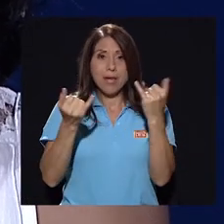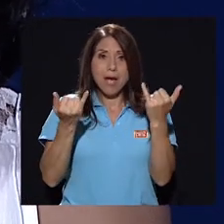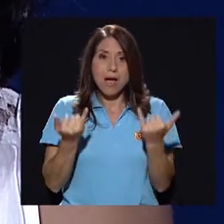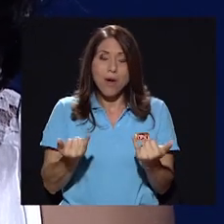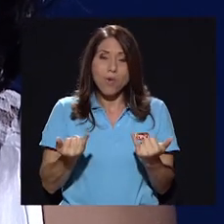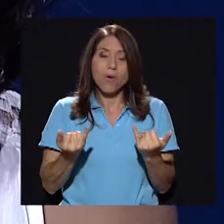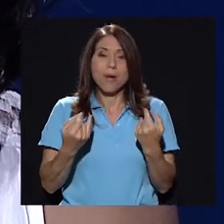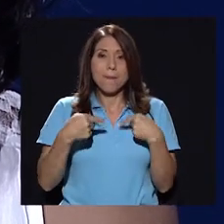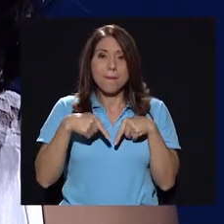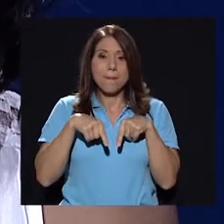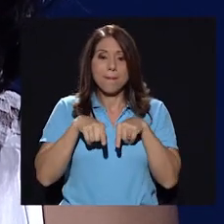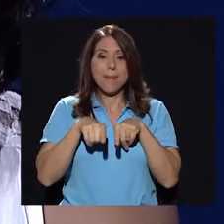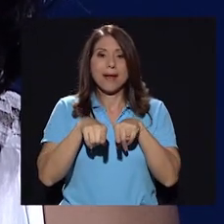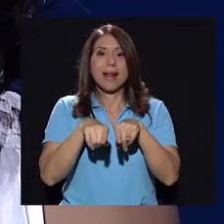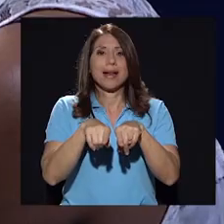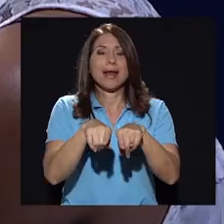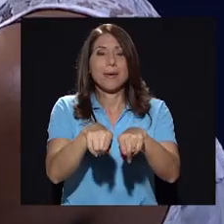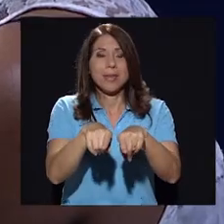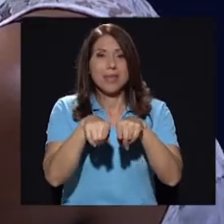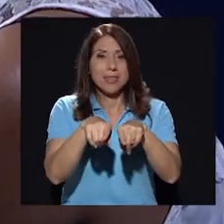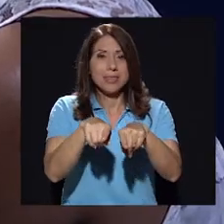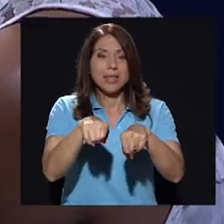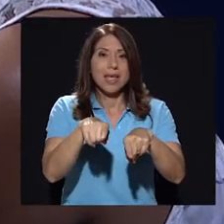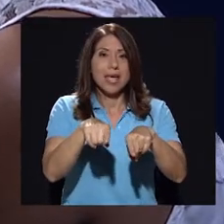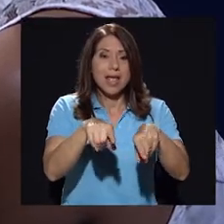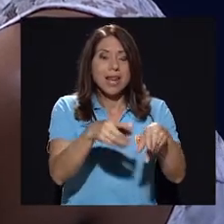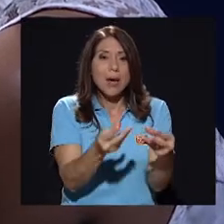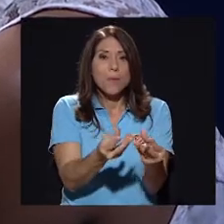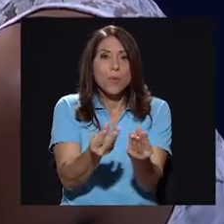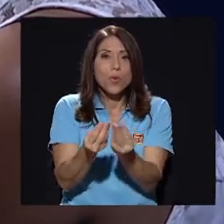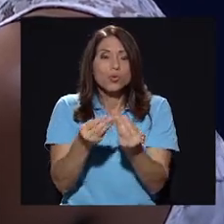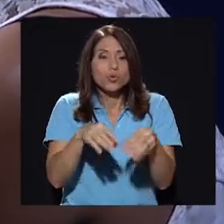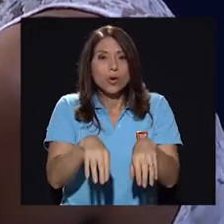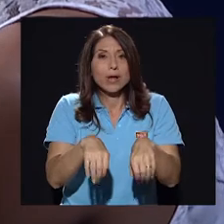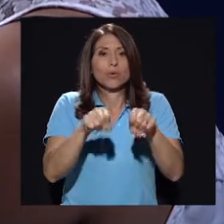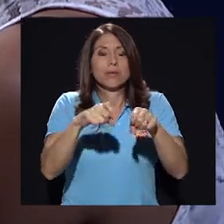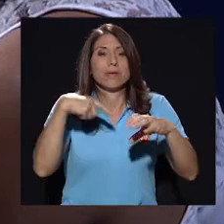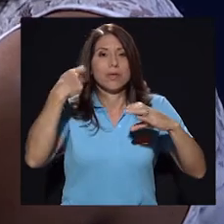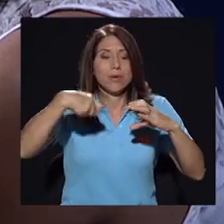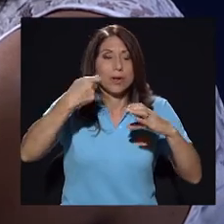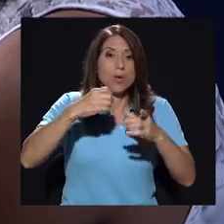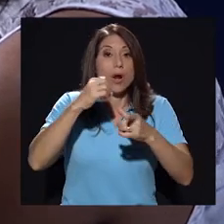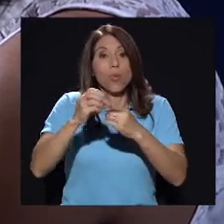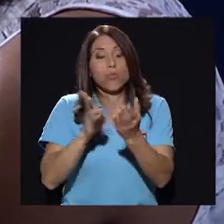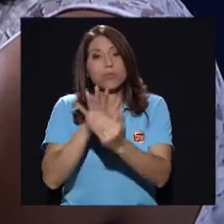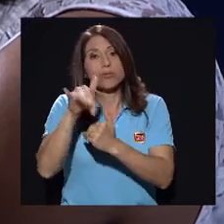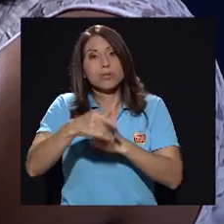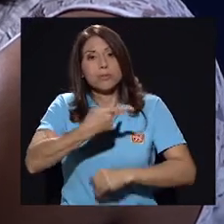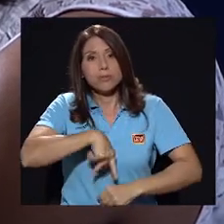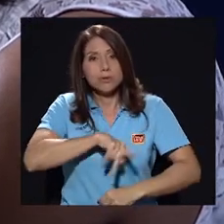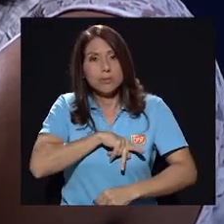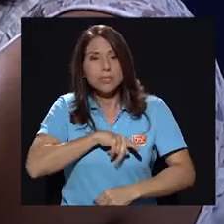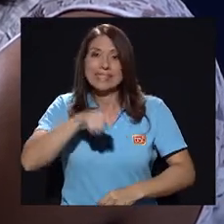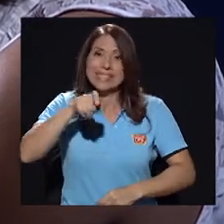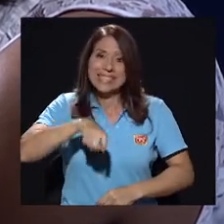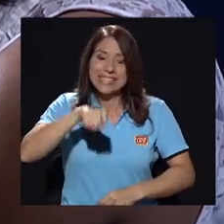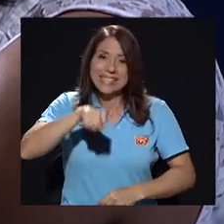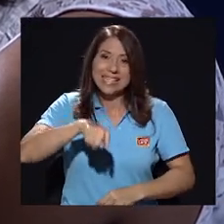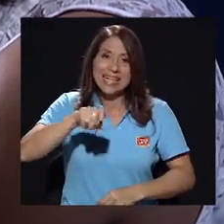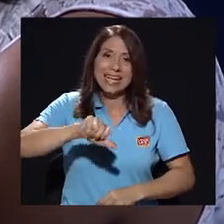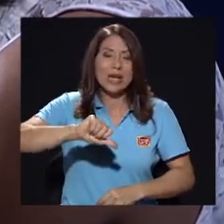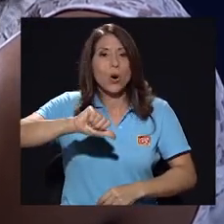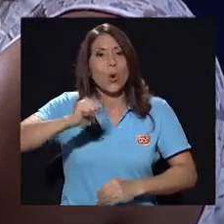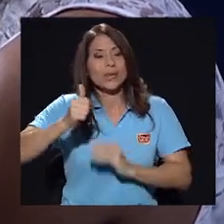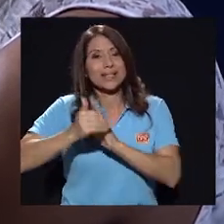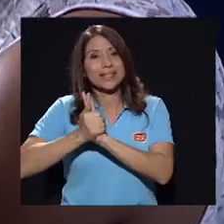incursionando también paralelamente, qué sé yo, en la producción ejecutiva de una película o en sus proyectos personales que requieren otro